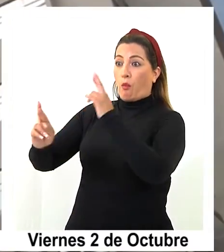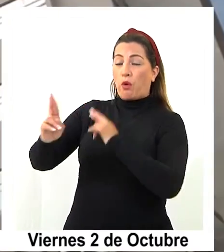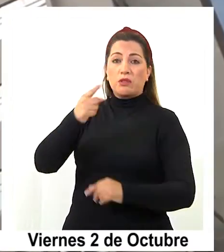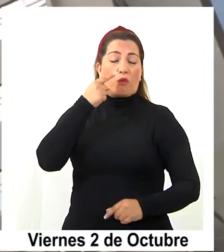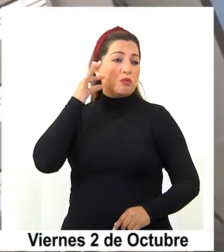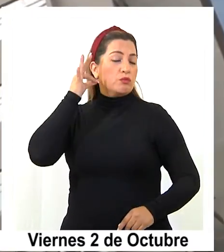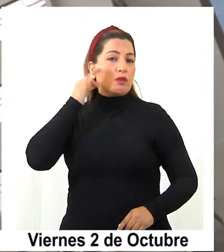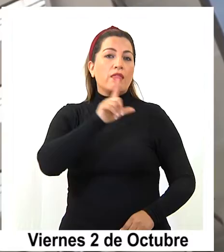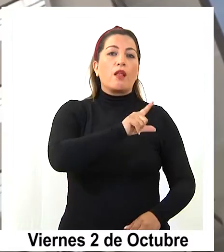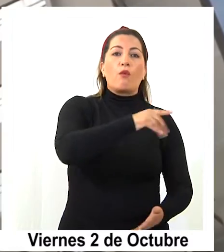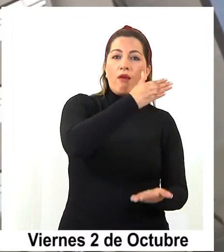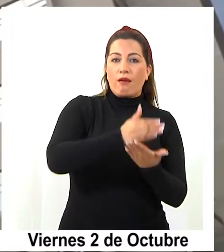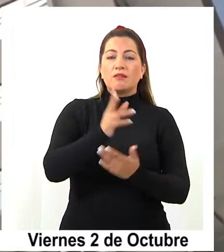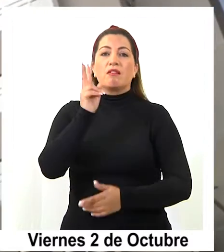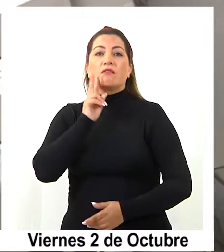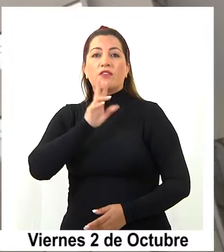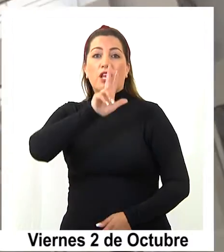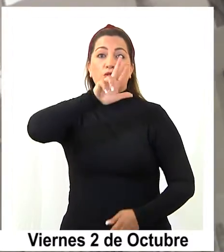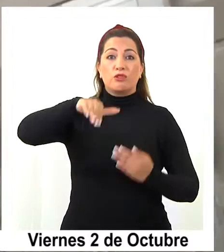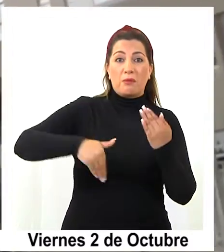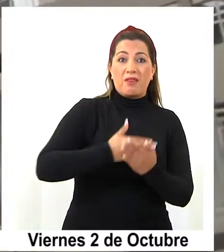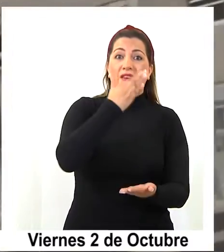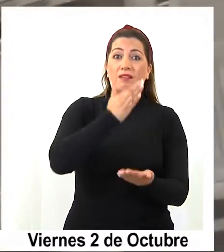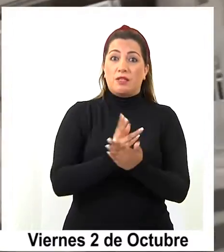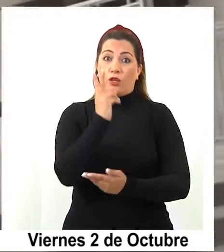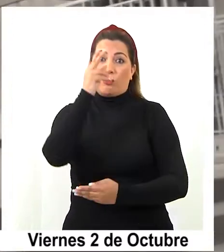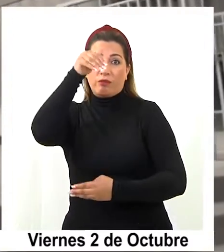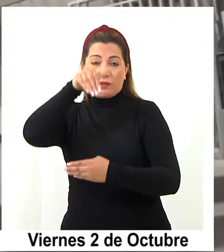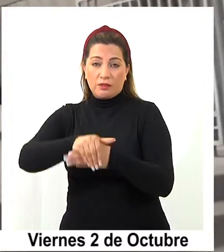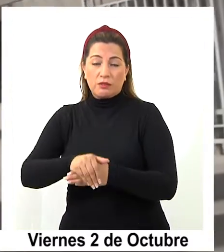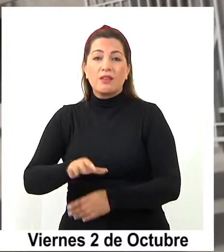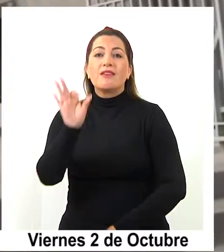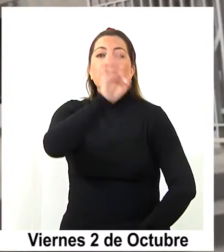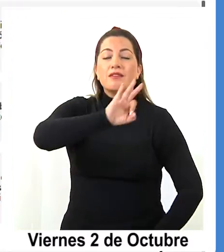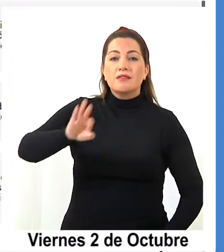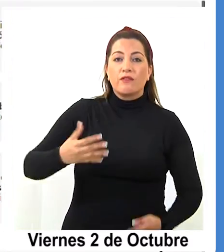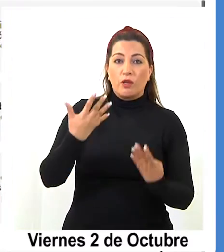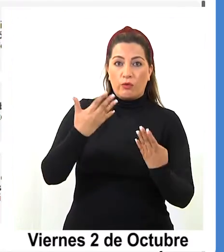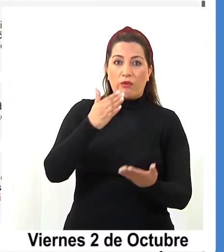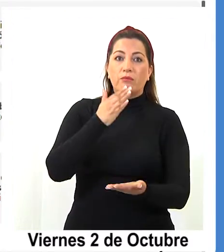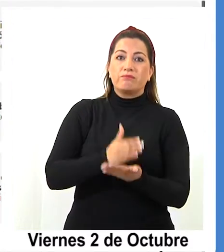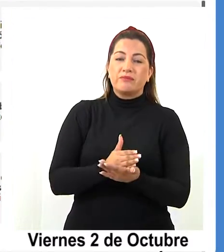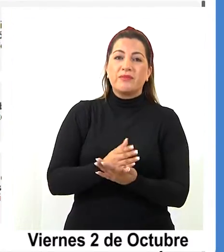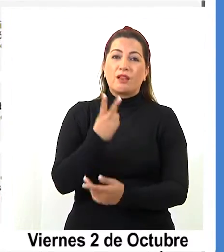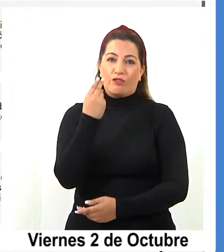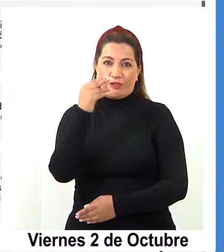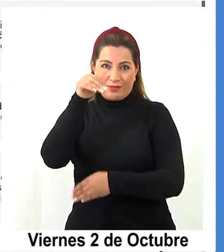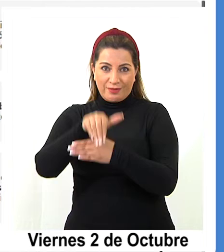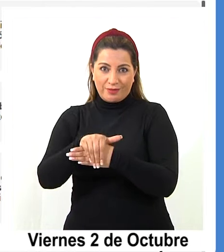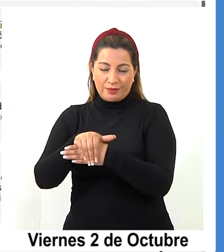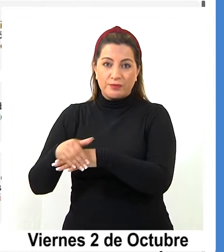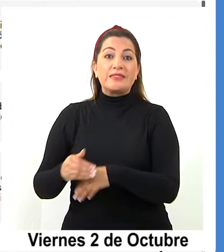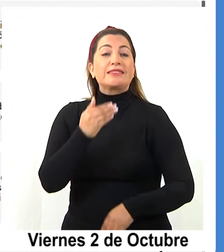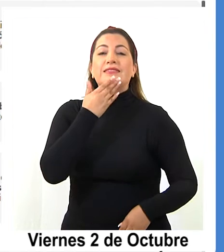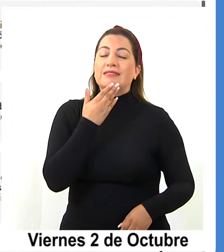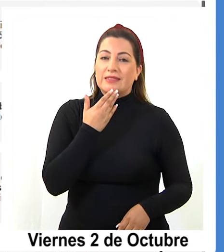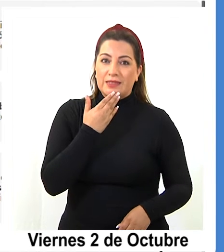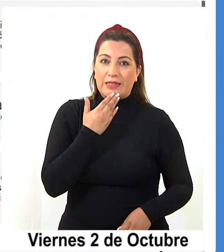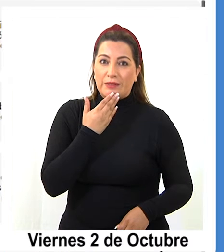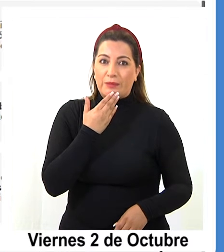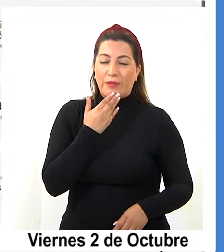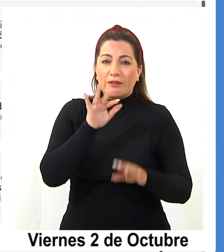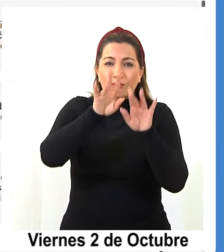judiciales de lunes a viernes entre 8 a 14 horas y los sábados de 9 a 12 del día. Además,